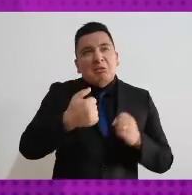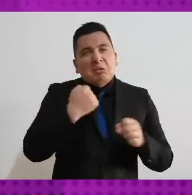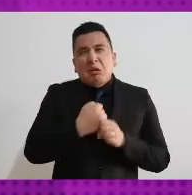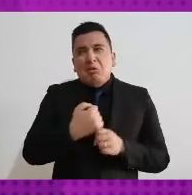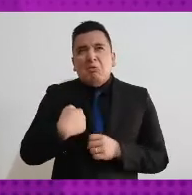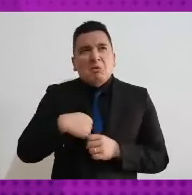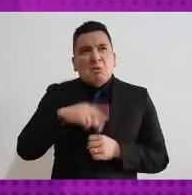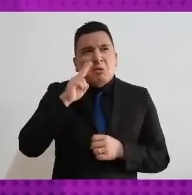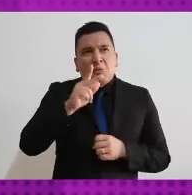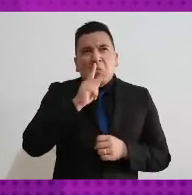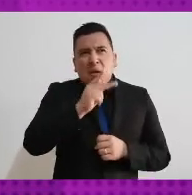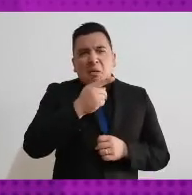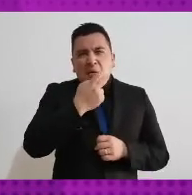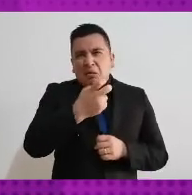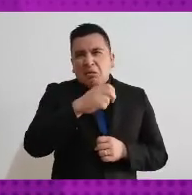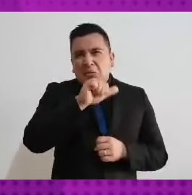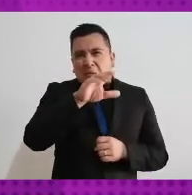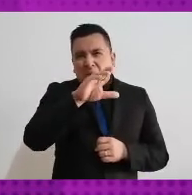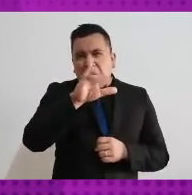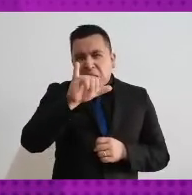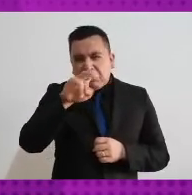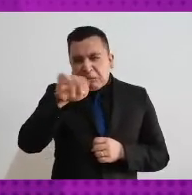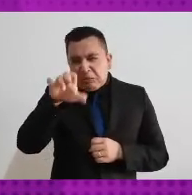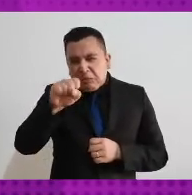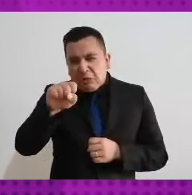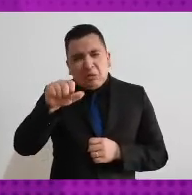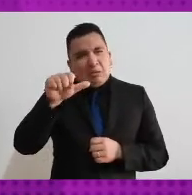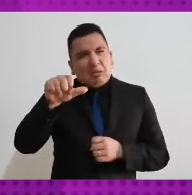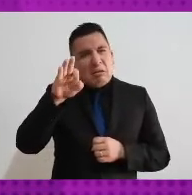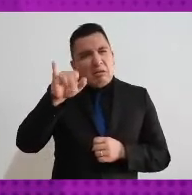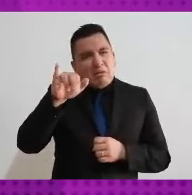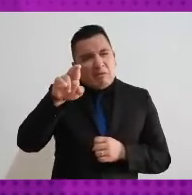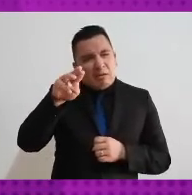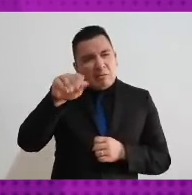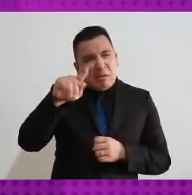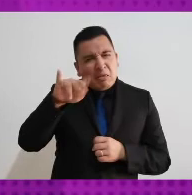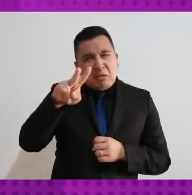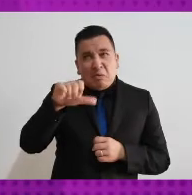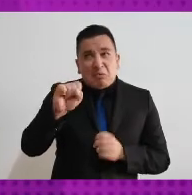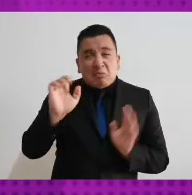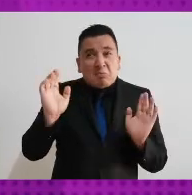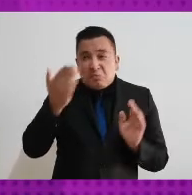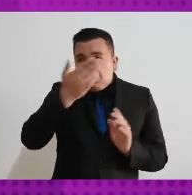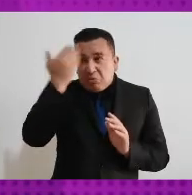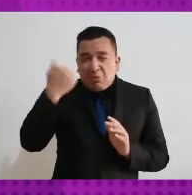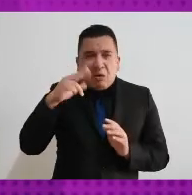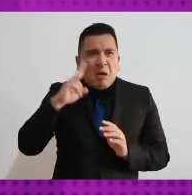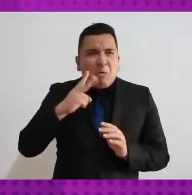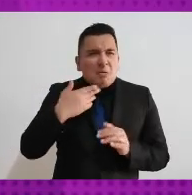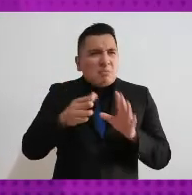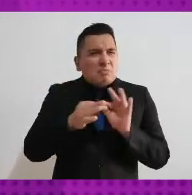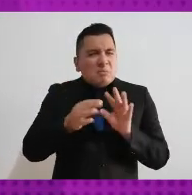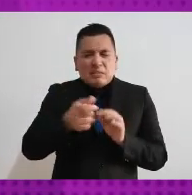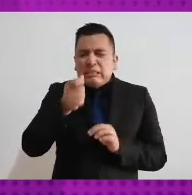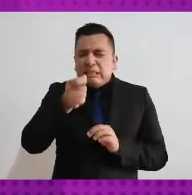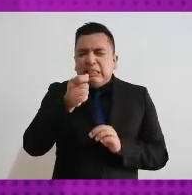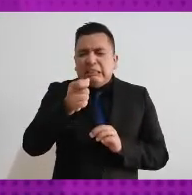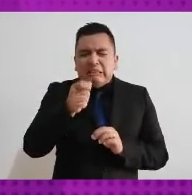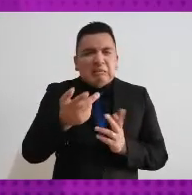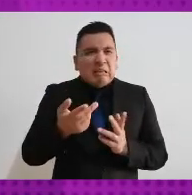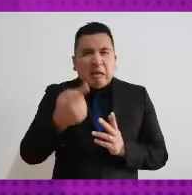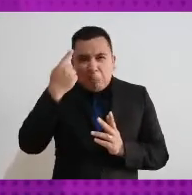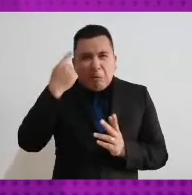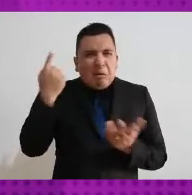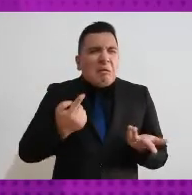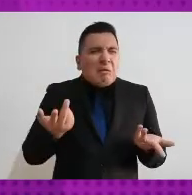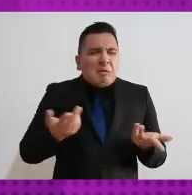el tema o la posibilidad de implementar acciones afirmativas y me gustaría que nos comentara ¿qué son y para qué nos